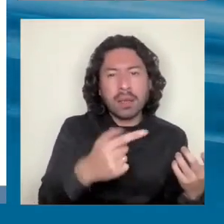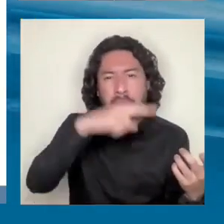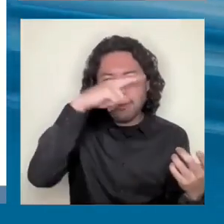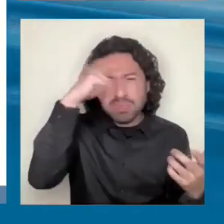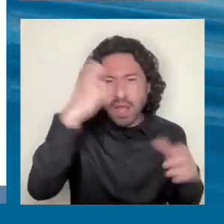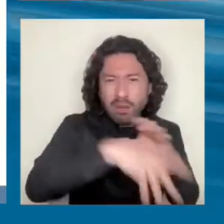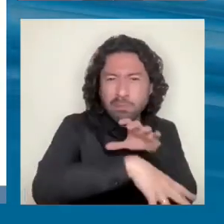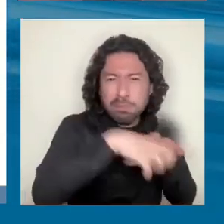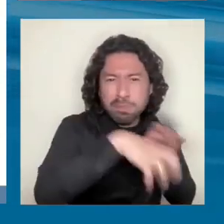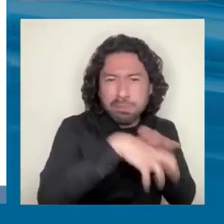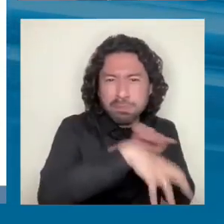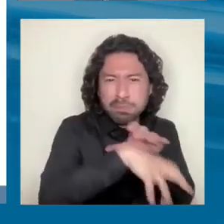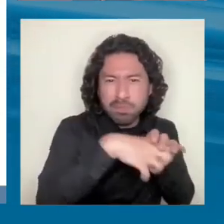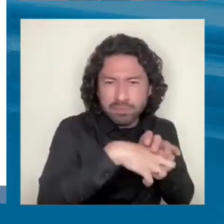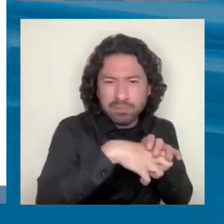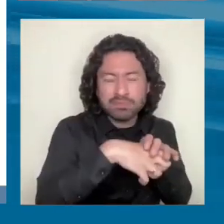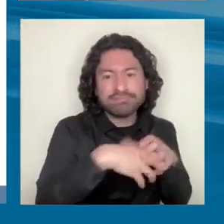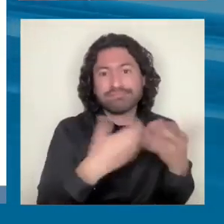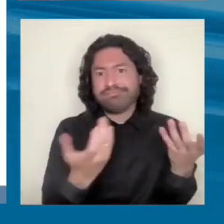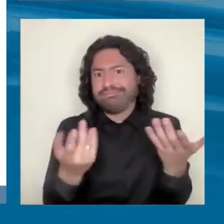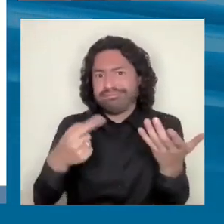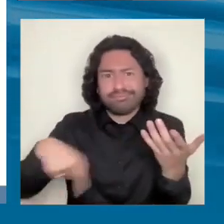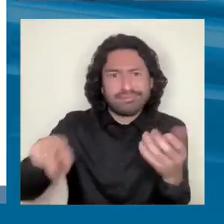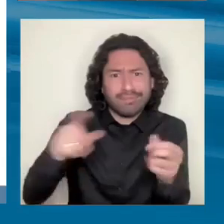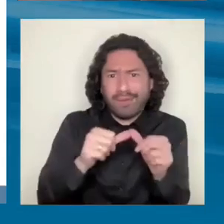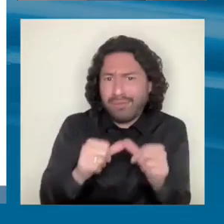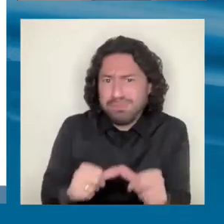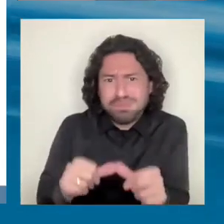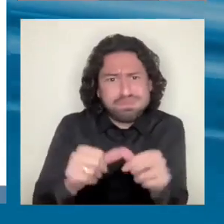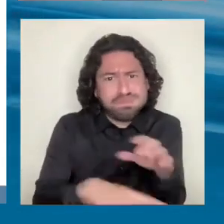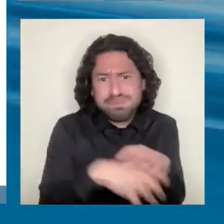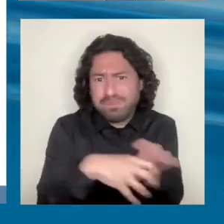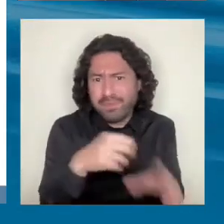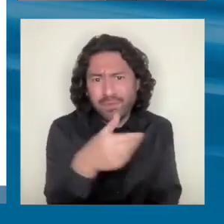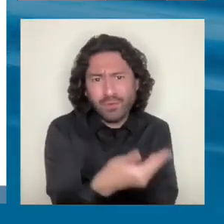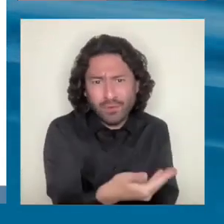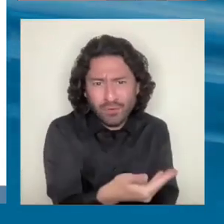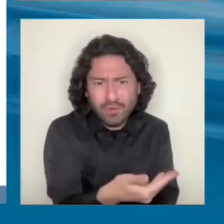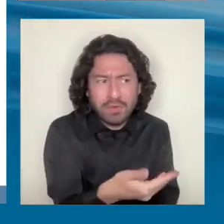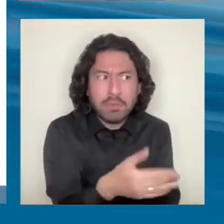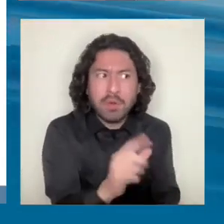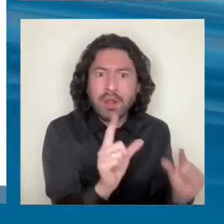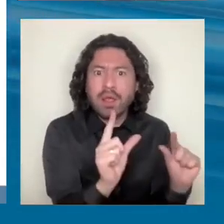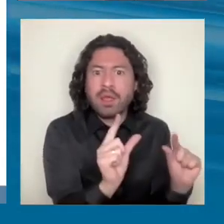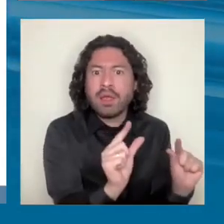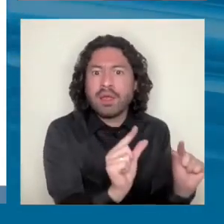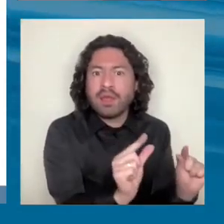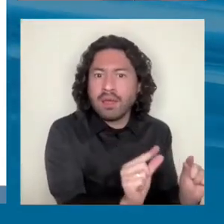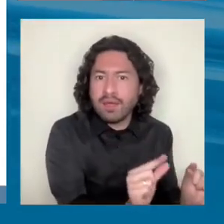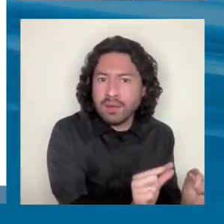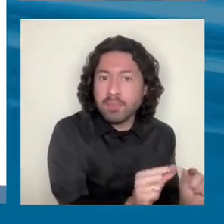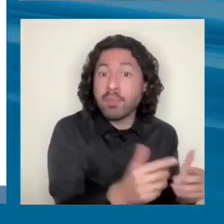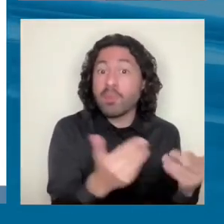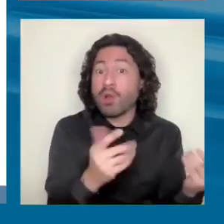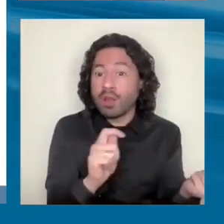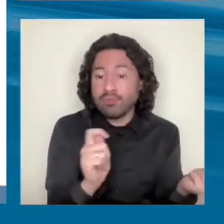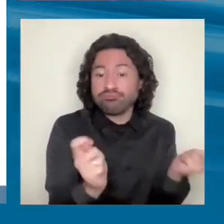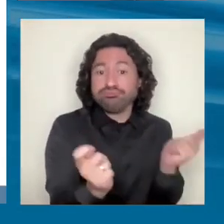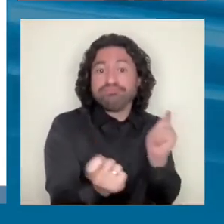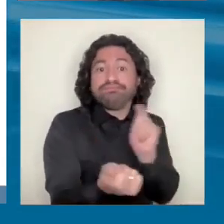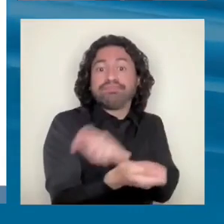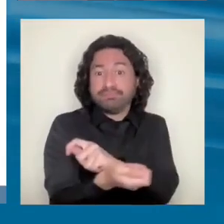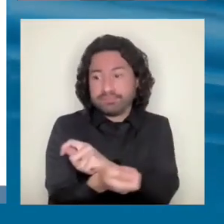La humanidad va a seguir dependiendo de combustibles fósiles, pero cada vez menos en la medida en que se logre éxito en lo